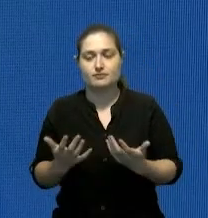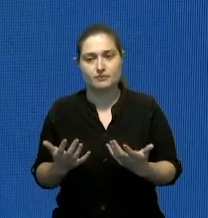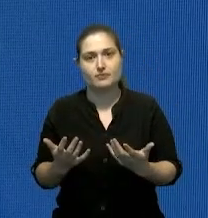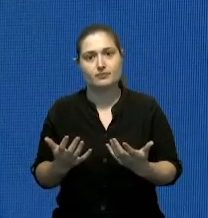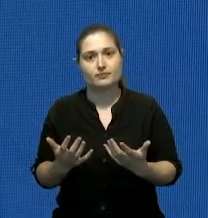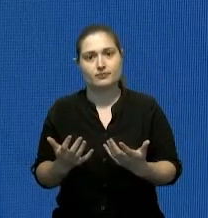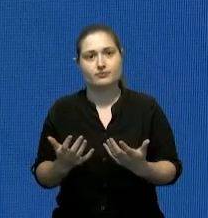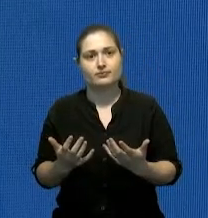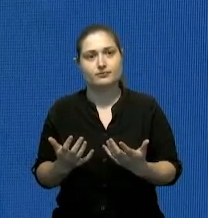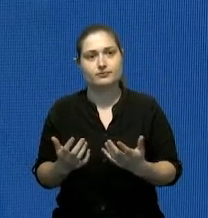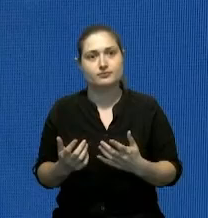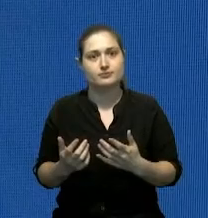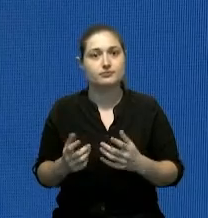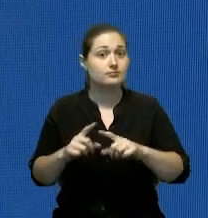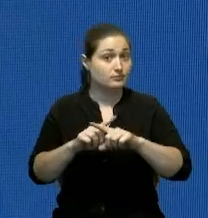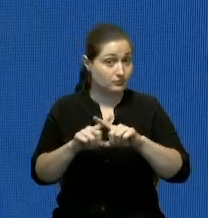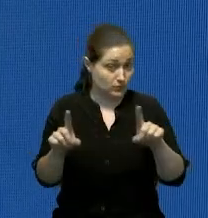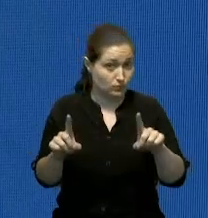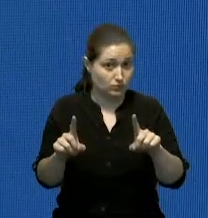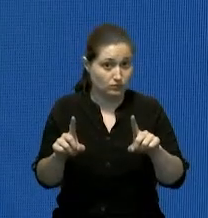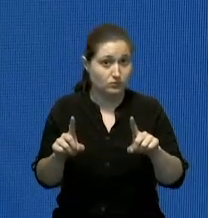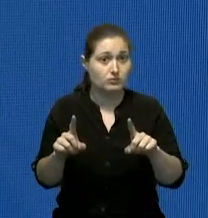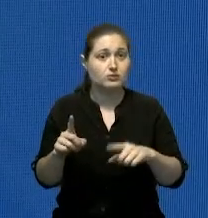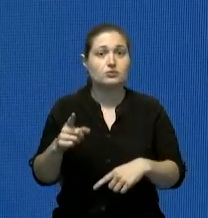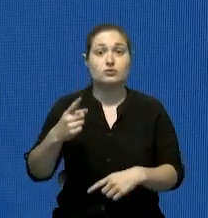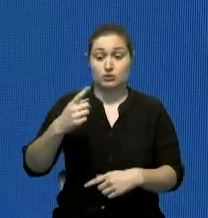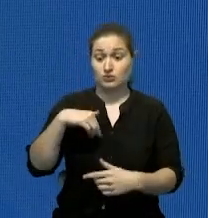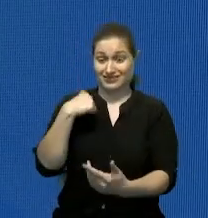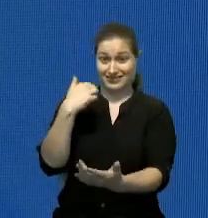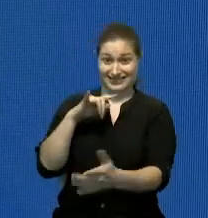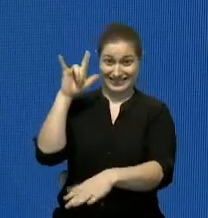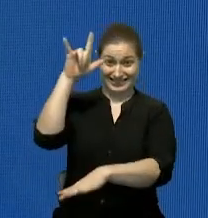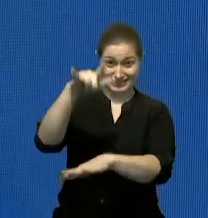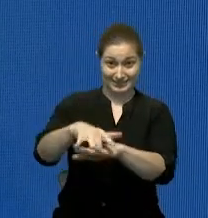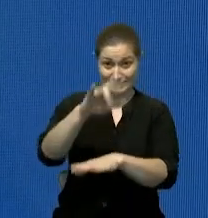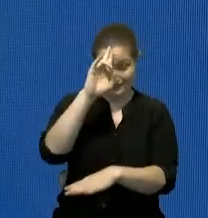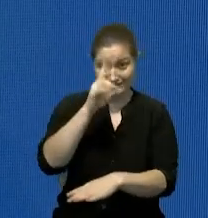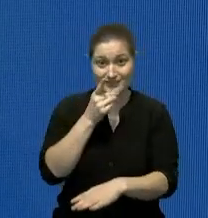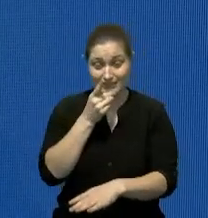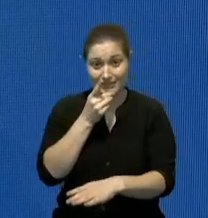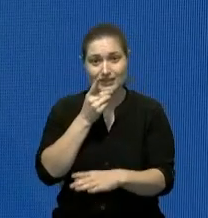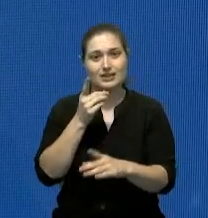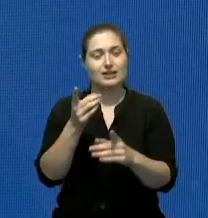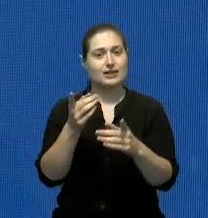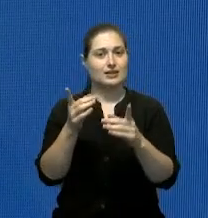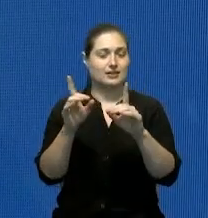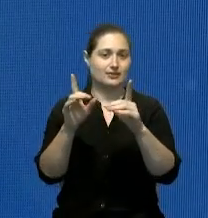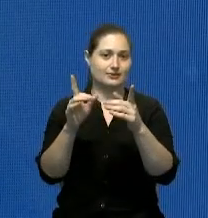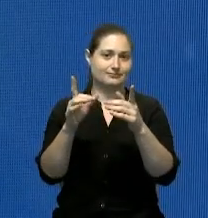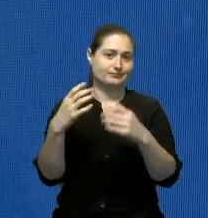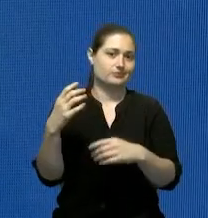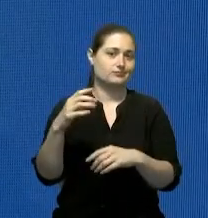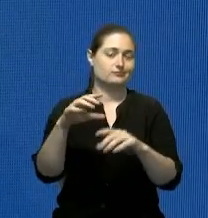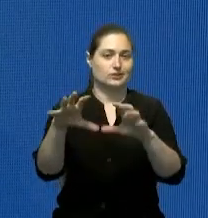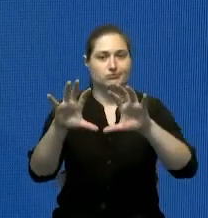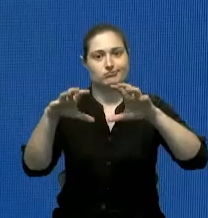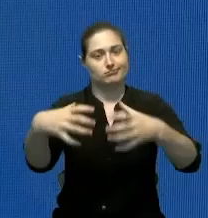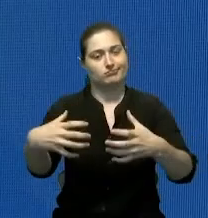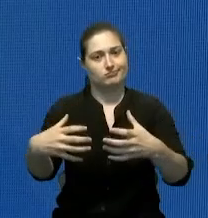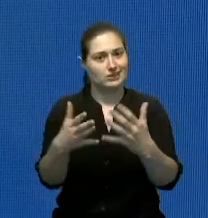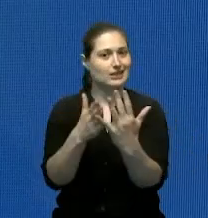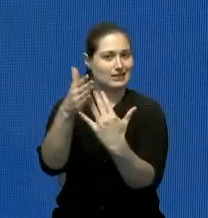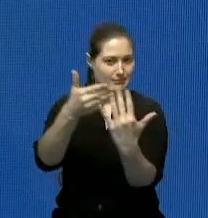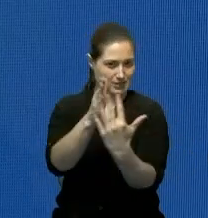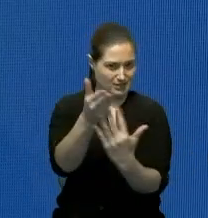pero al llegar a República Dominicana tenemos una reunión con el gabinete de ética y transparencia y nosotros si en 15